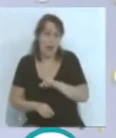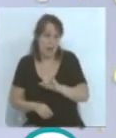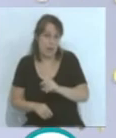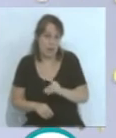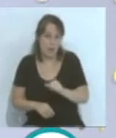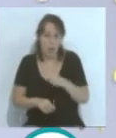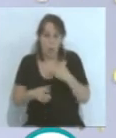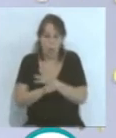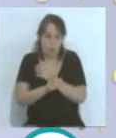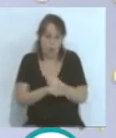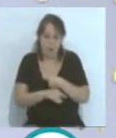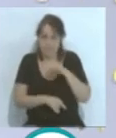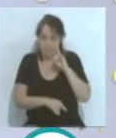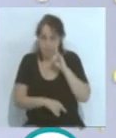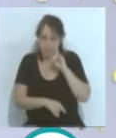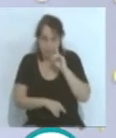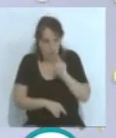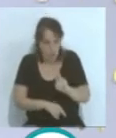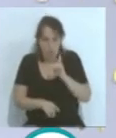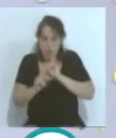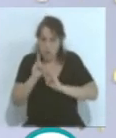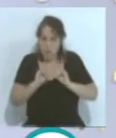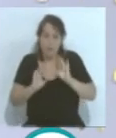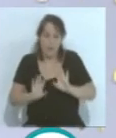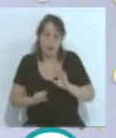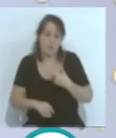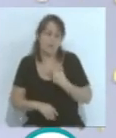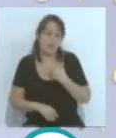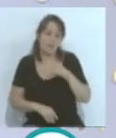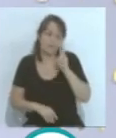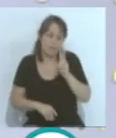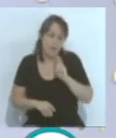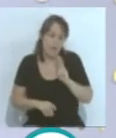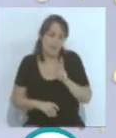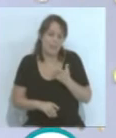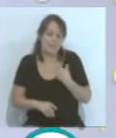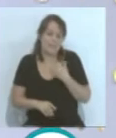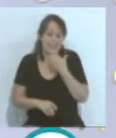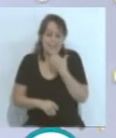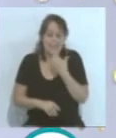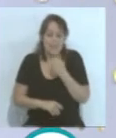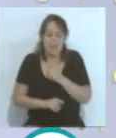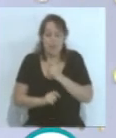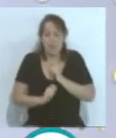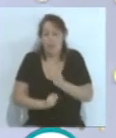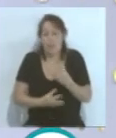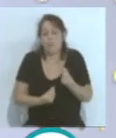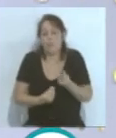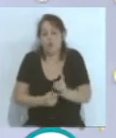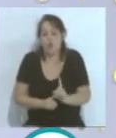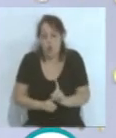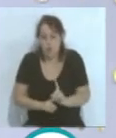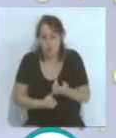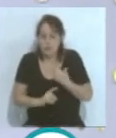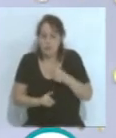gusta verlos mal, evidentemente, pero sí me gusta ver que cuando no pueden aportar lo que saben que pueden hacer, pues les sienta mal.